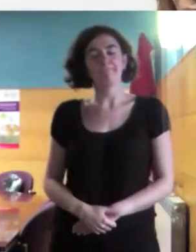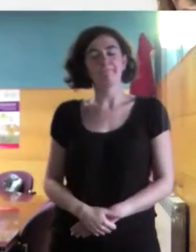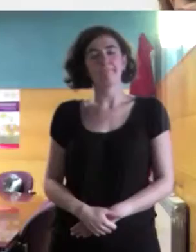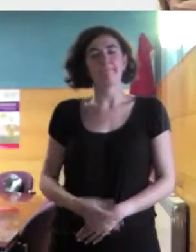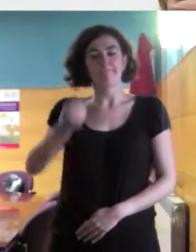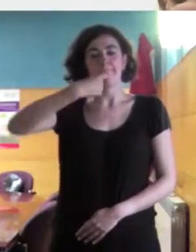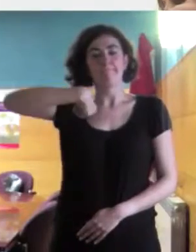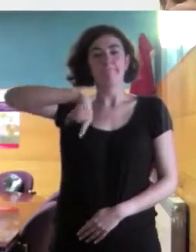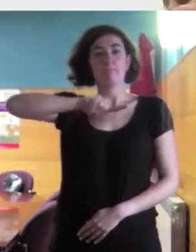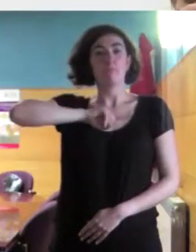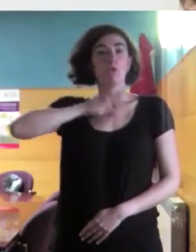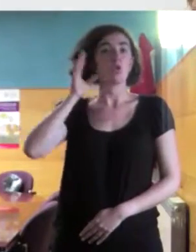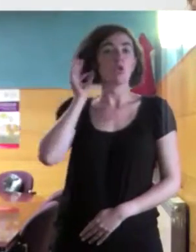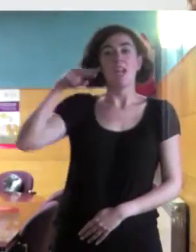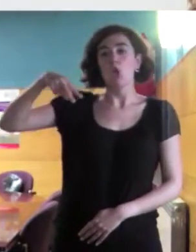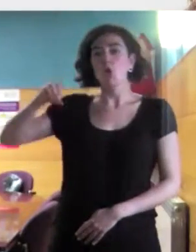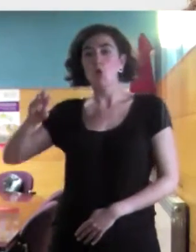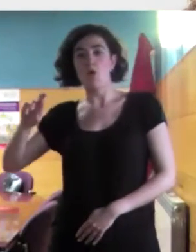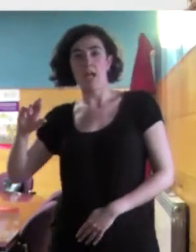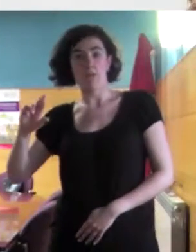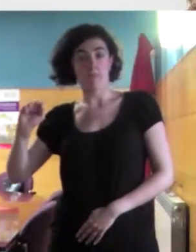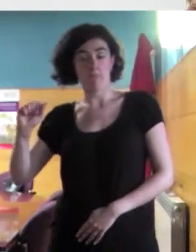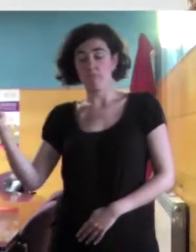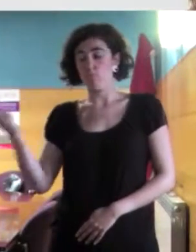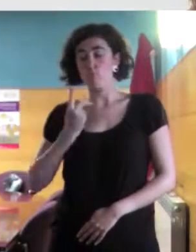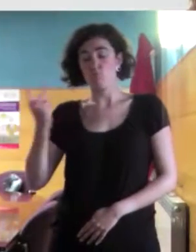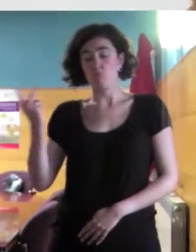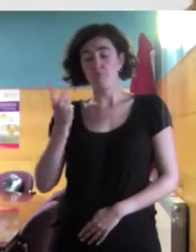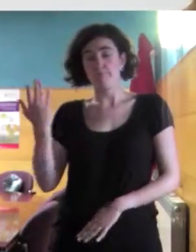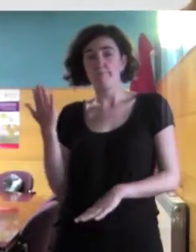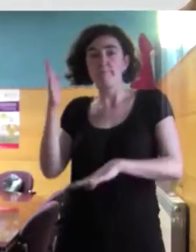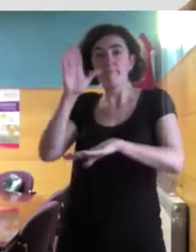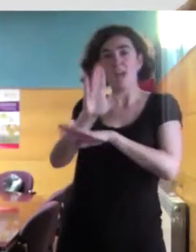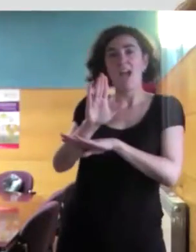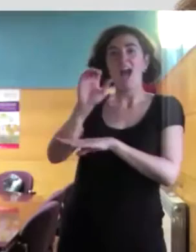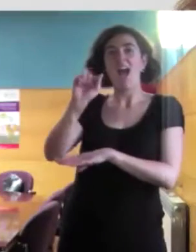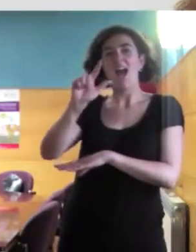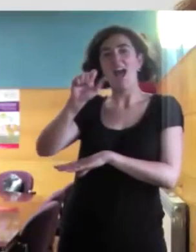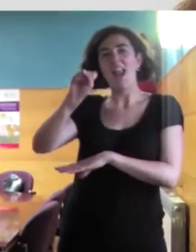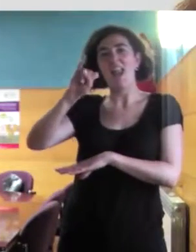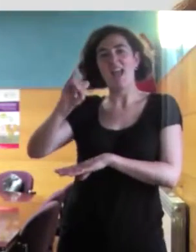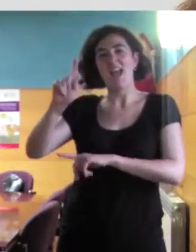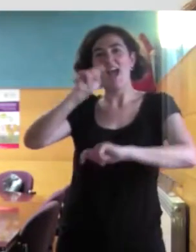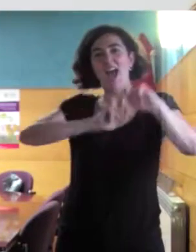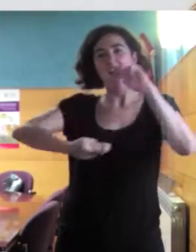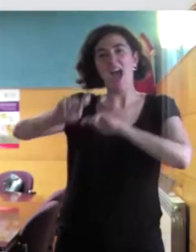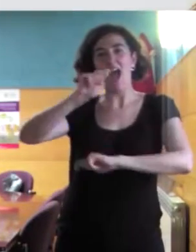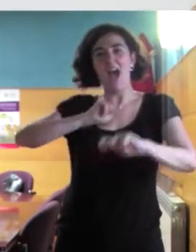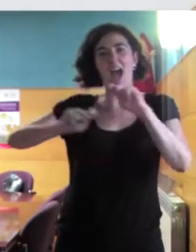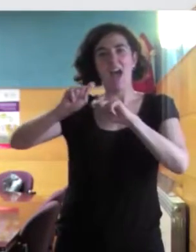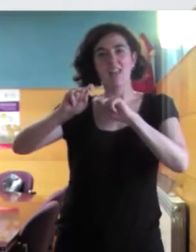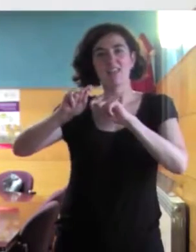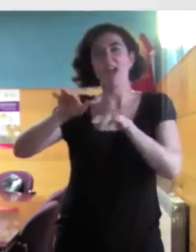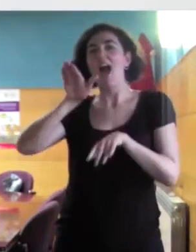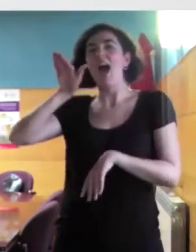Nosotras, Nora y yo, en representación de ALAI, Asociación Lazos de Amistad con el